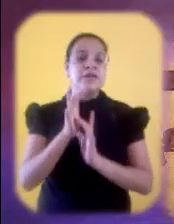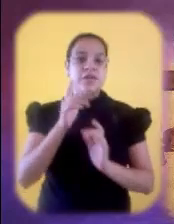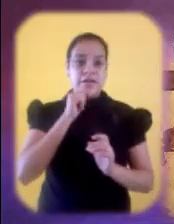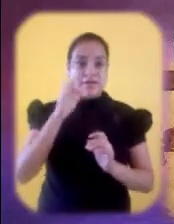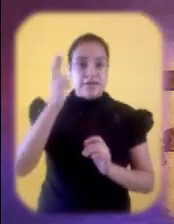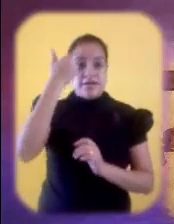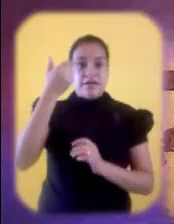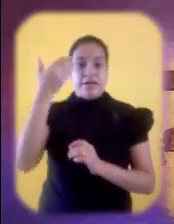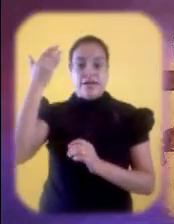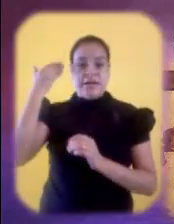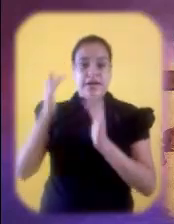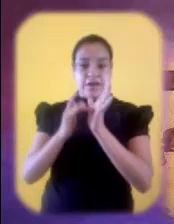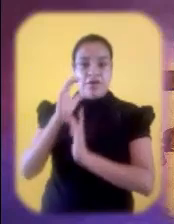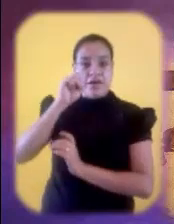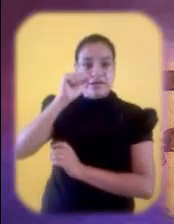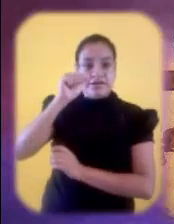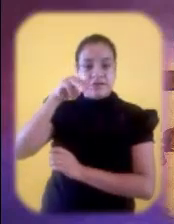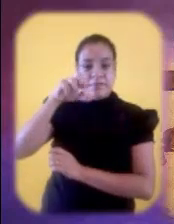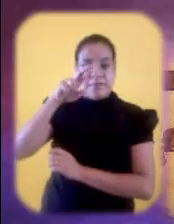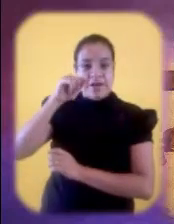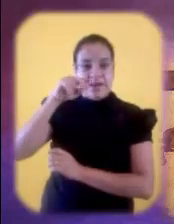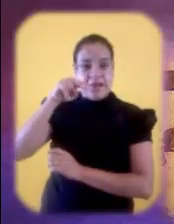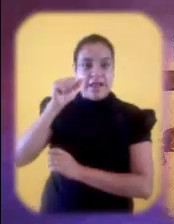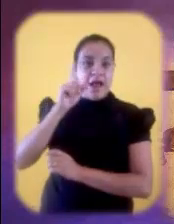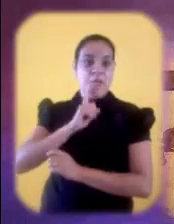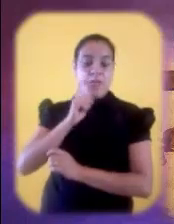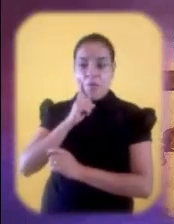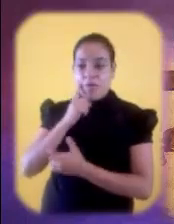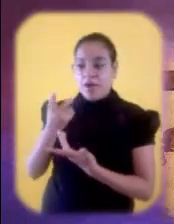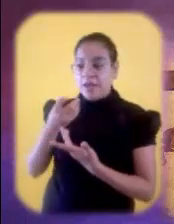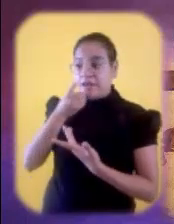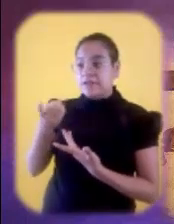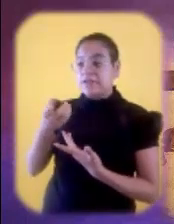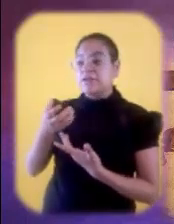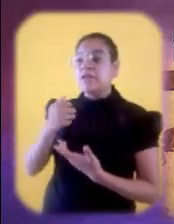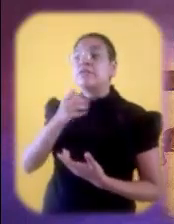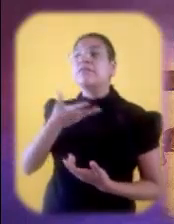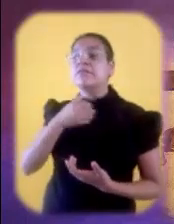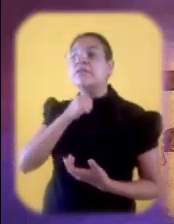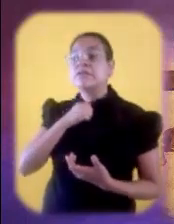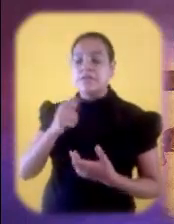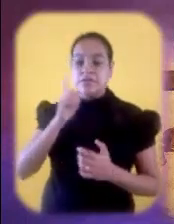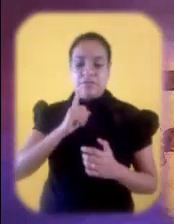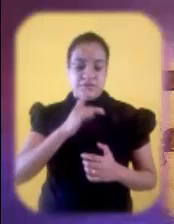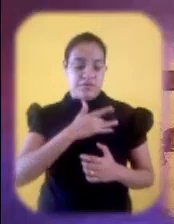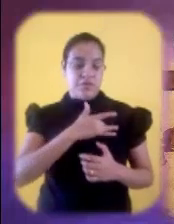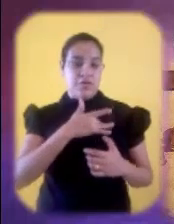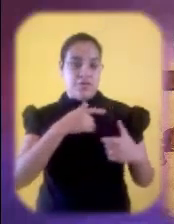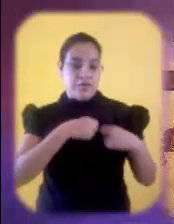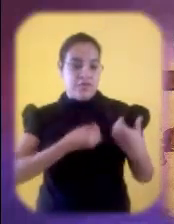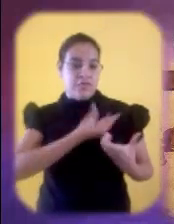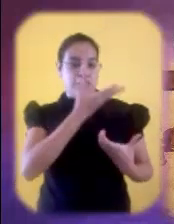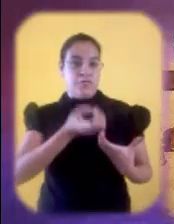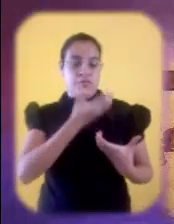La expresó a la samaritana a la que, agrietado el corazón y el alma, le hace brotar una fuente en su